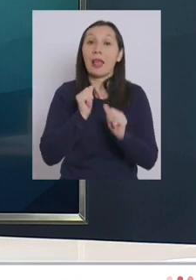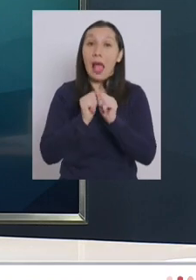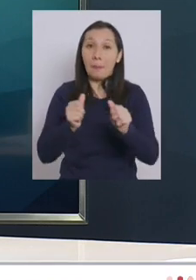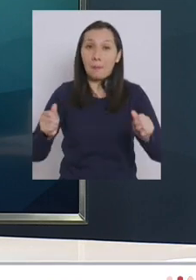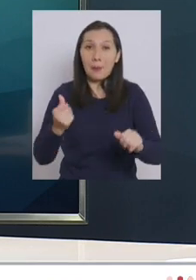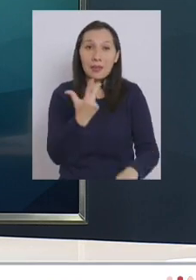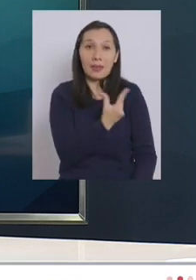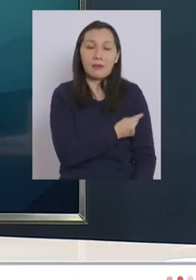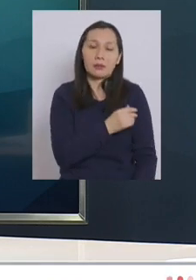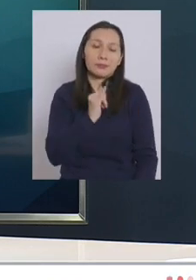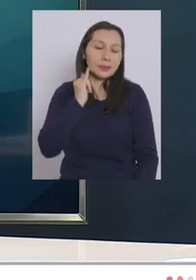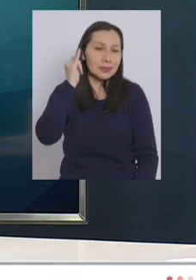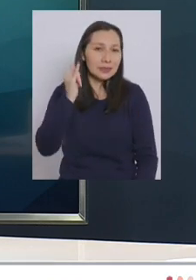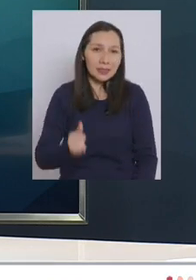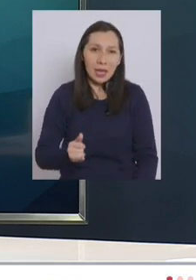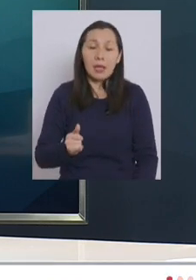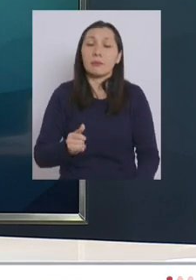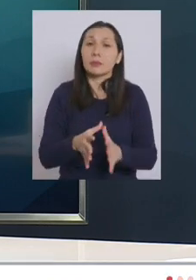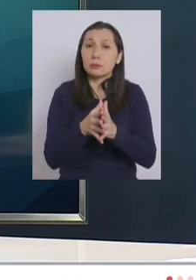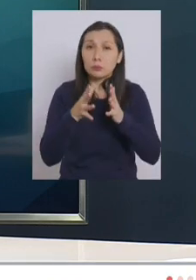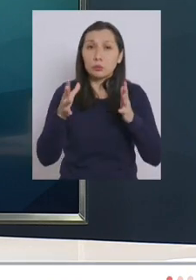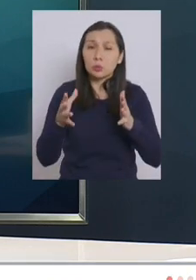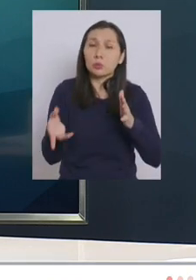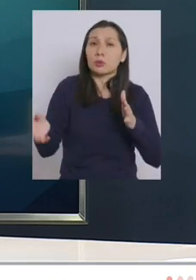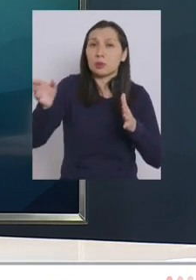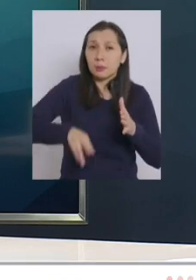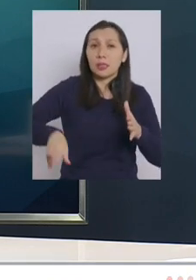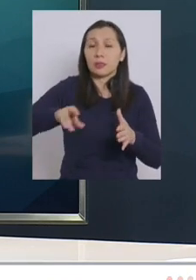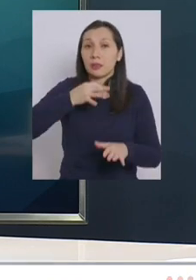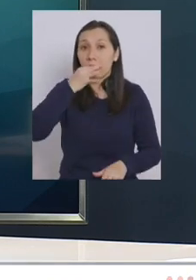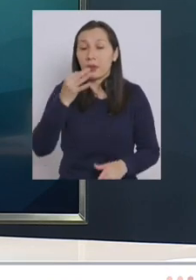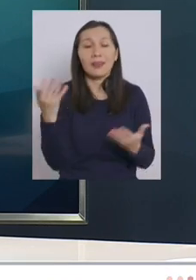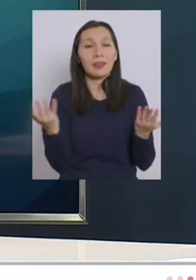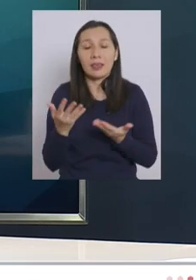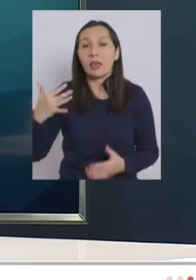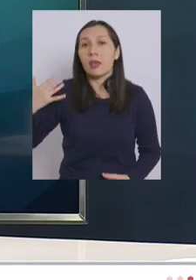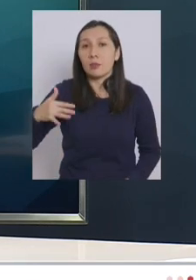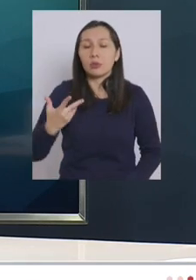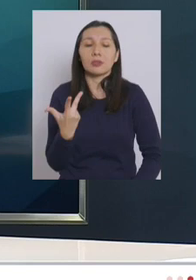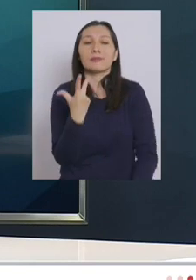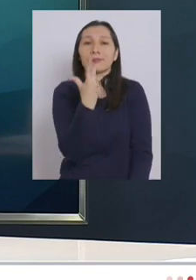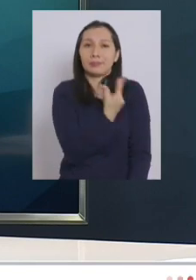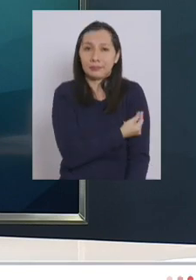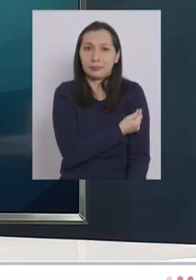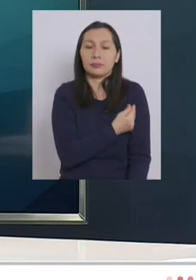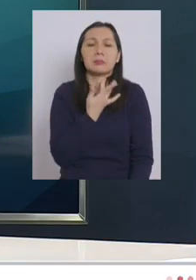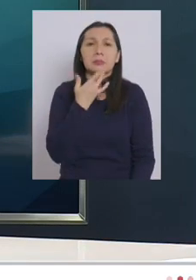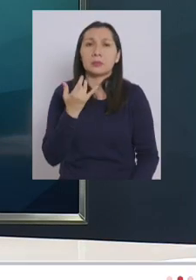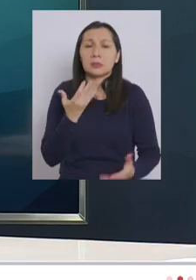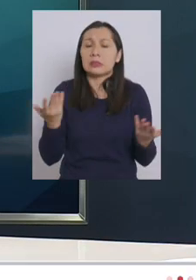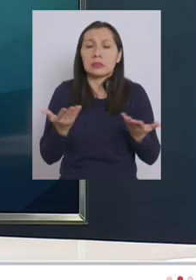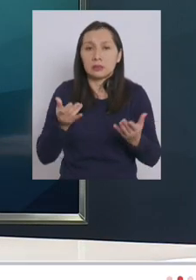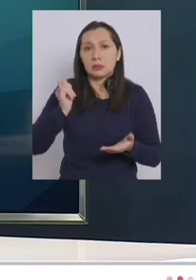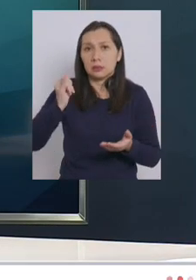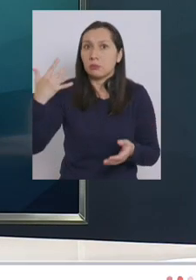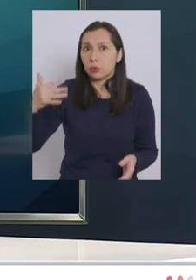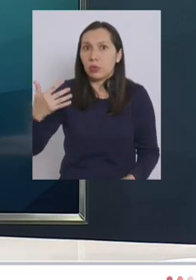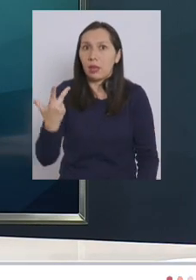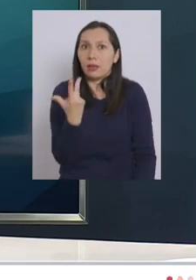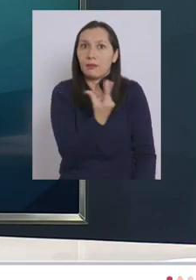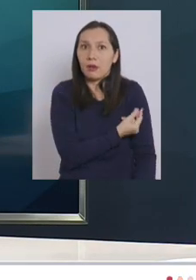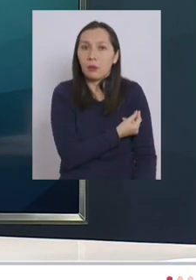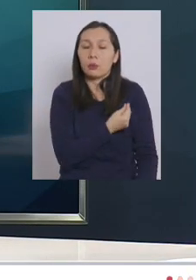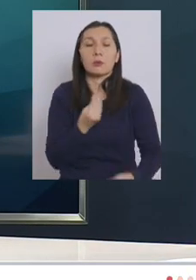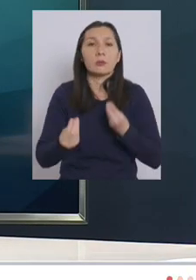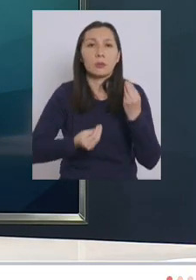campaña de vacunación siempre y hemos sido tremendamente enfáticos de que es importante que nos vacunemos porque si es importante que nos vacunemos